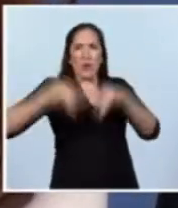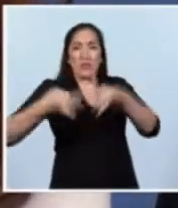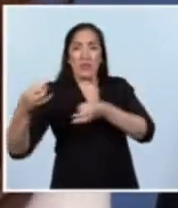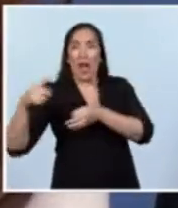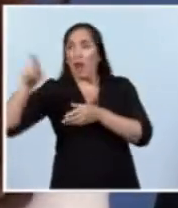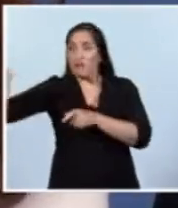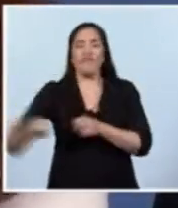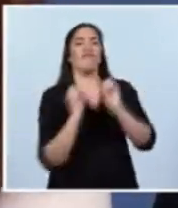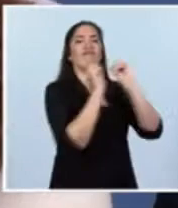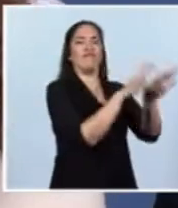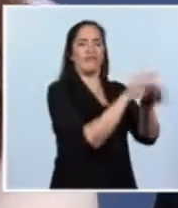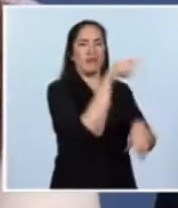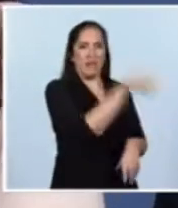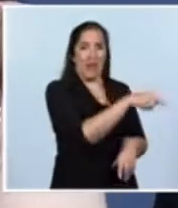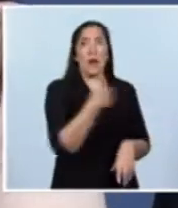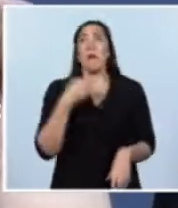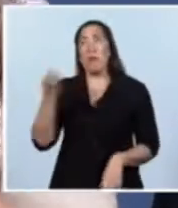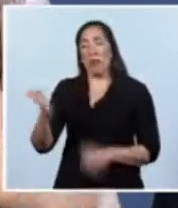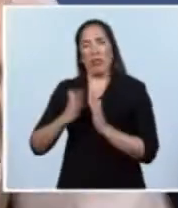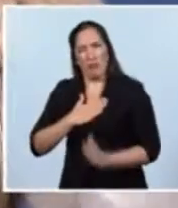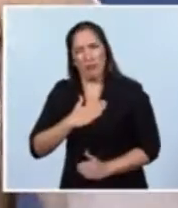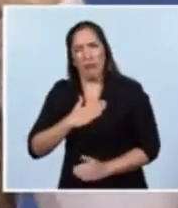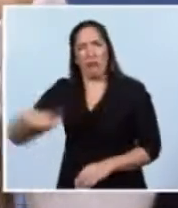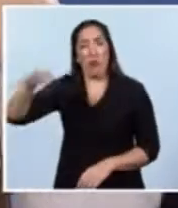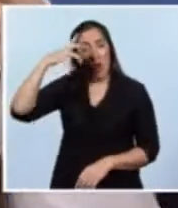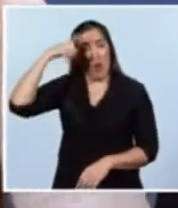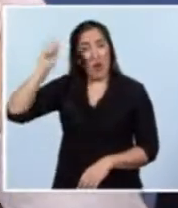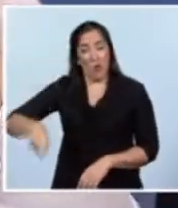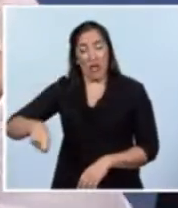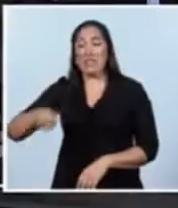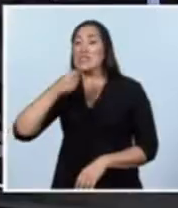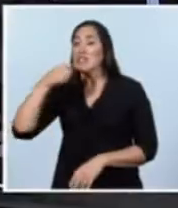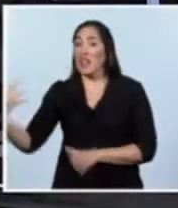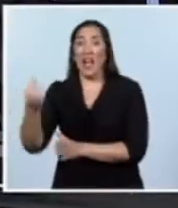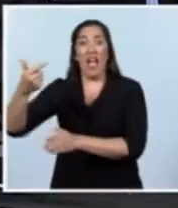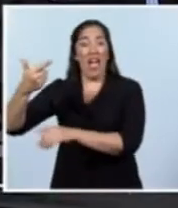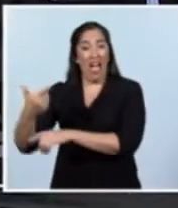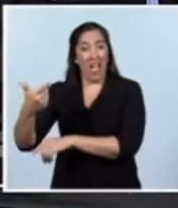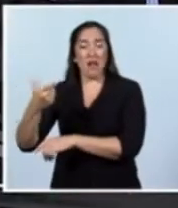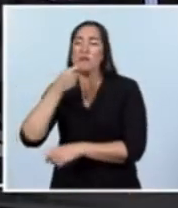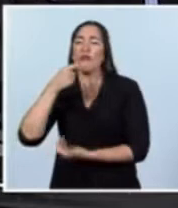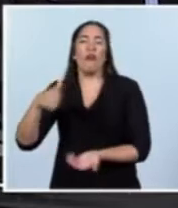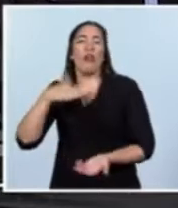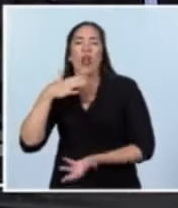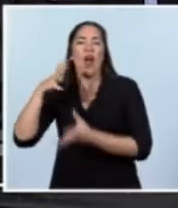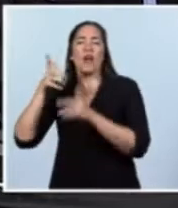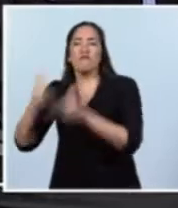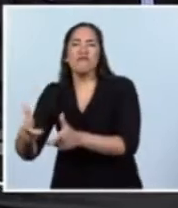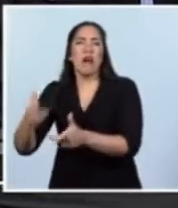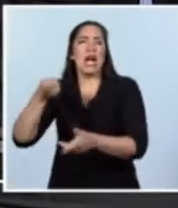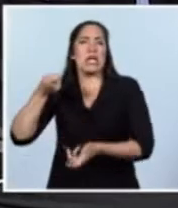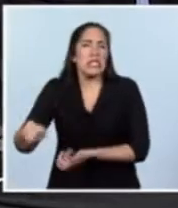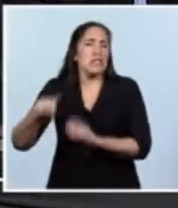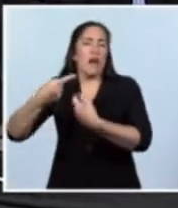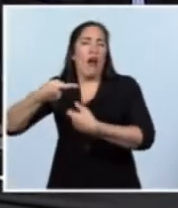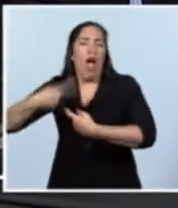encarecidamente a los jueces que las armas tienen que, por ejemplo, cuando se ha cometido un delito o algún crimen,